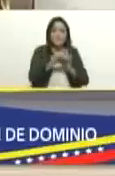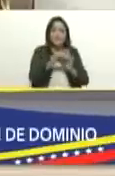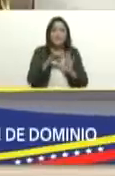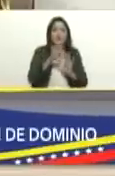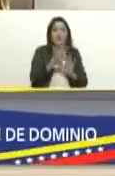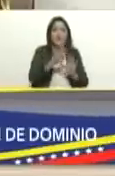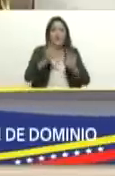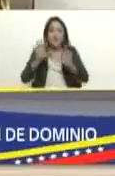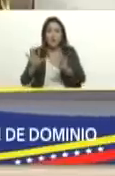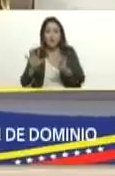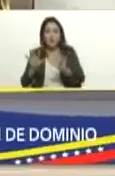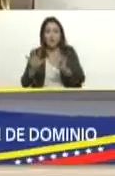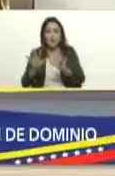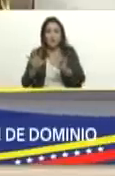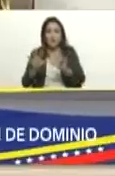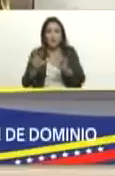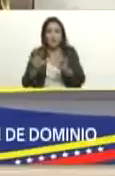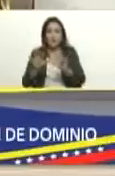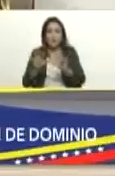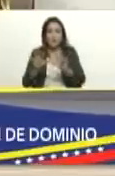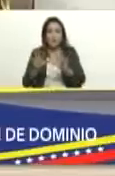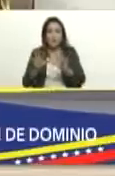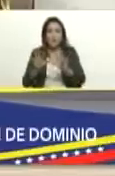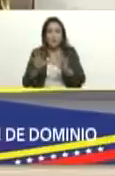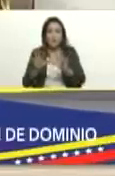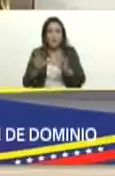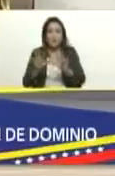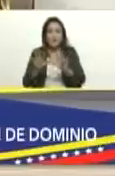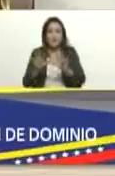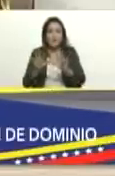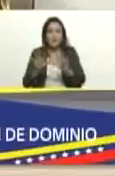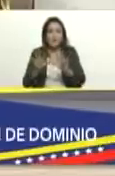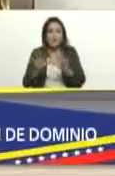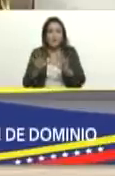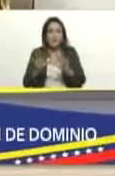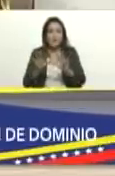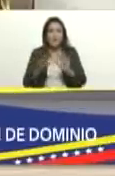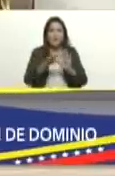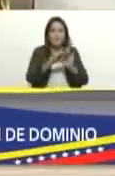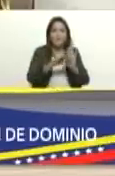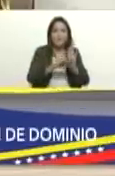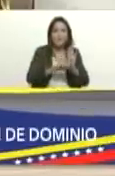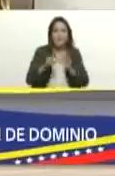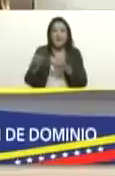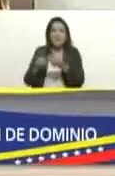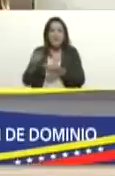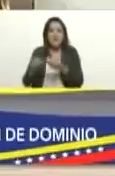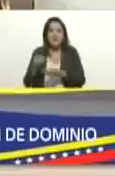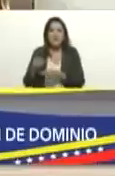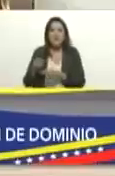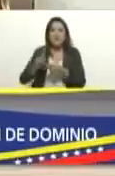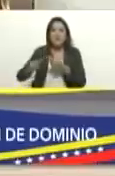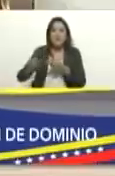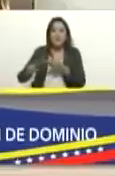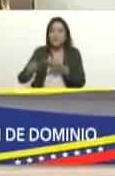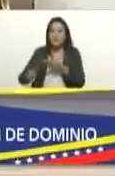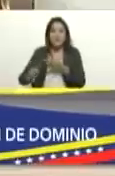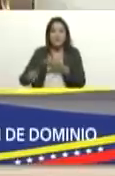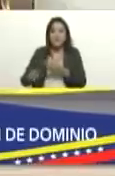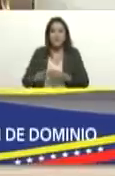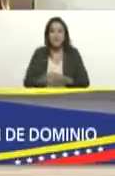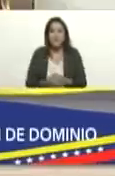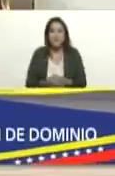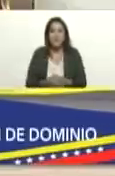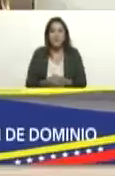dice destino de los bienes el título del artículo atención destino de los